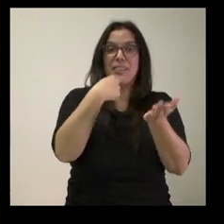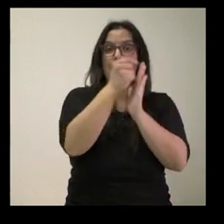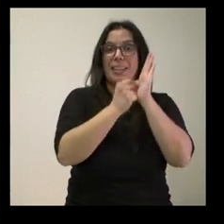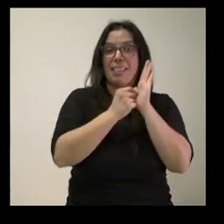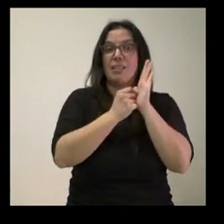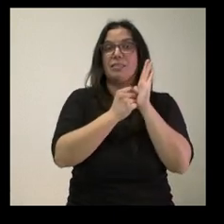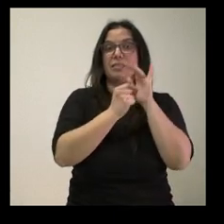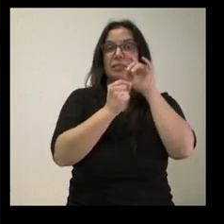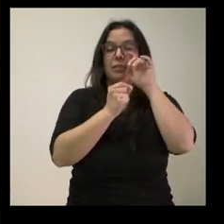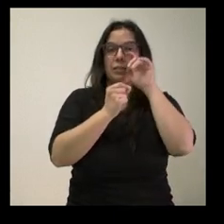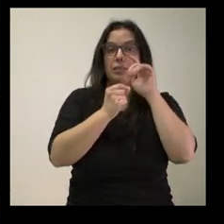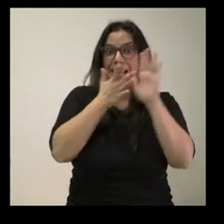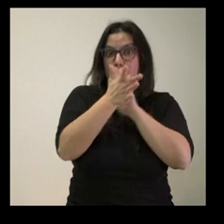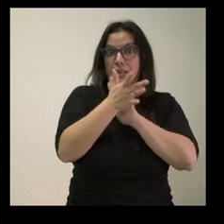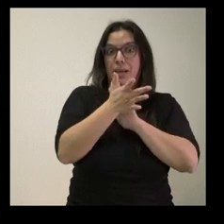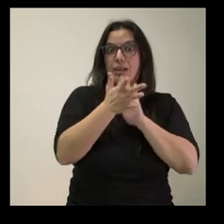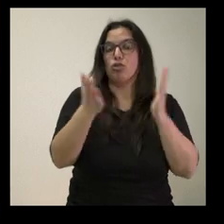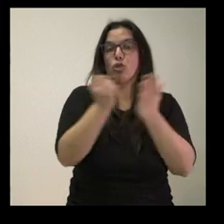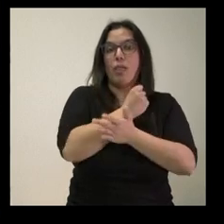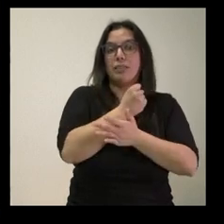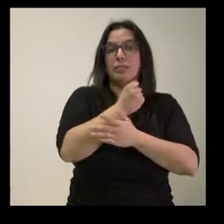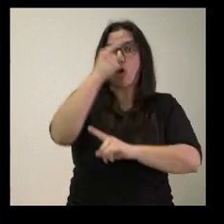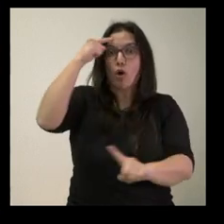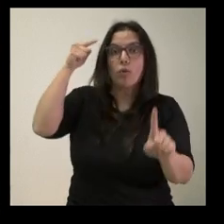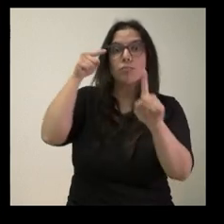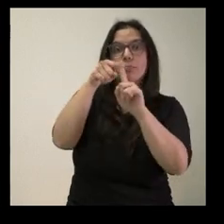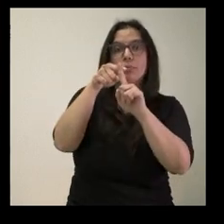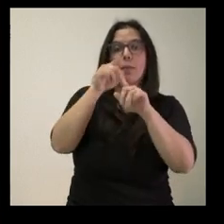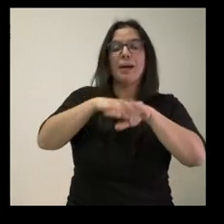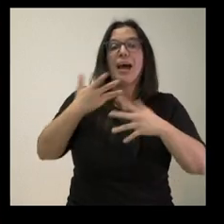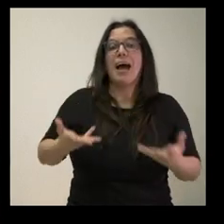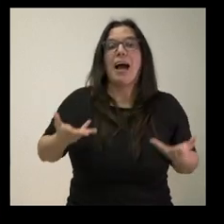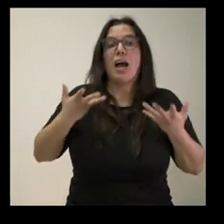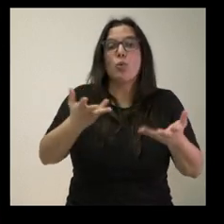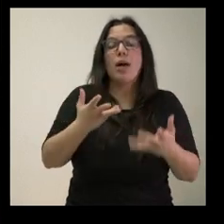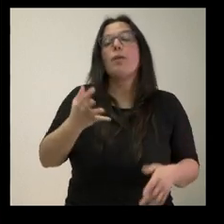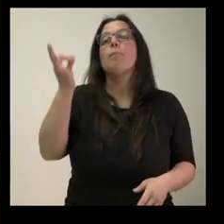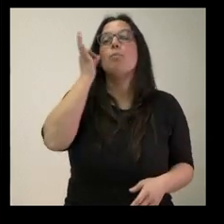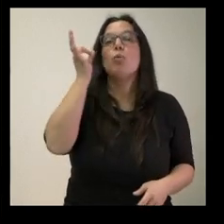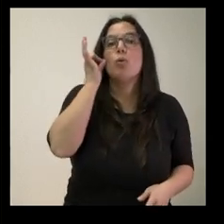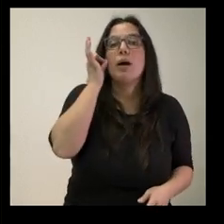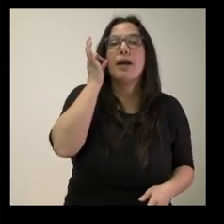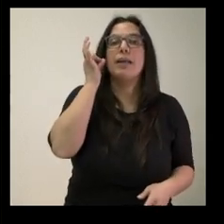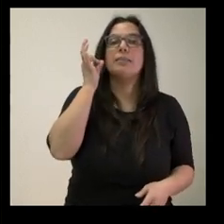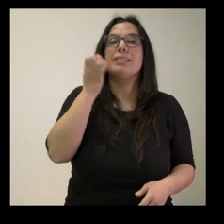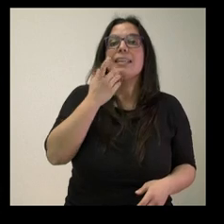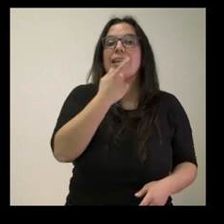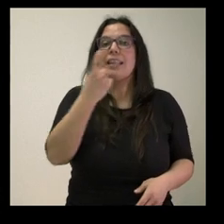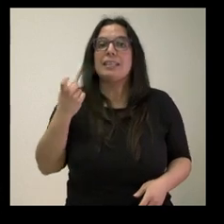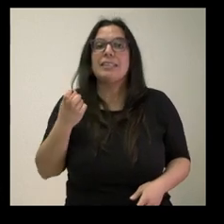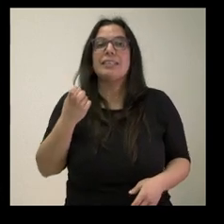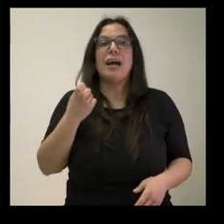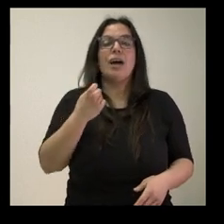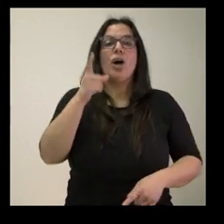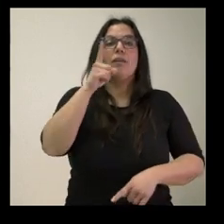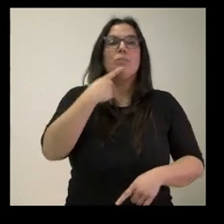explican están orientadas a ayudar a las mujeres que lo precisen a superar las dificultades para ser madre, el